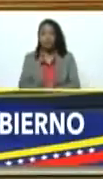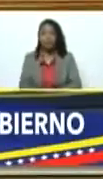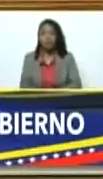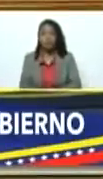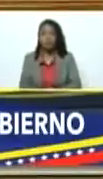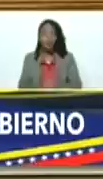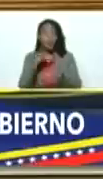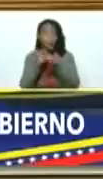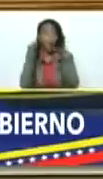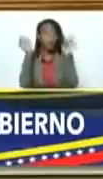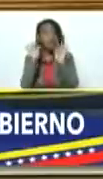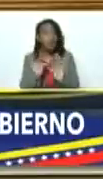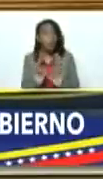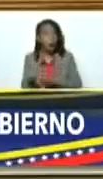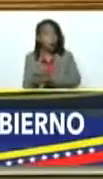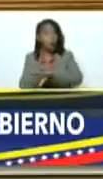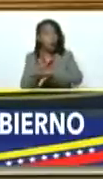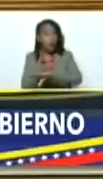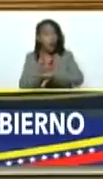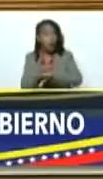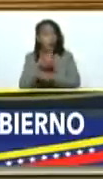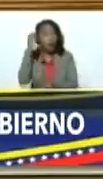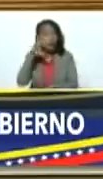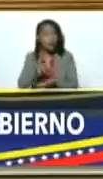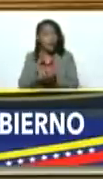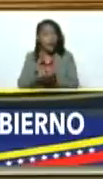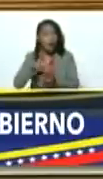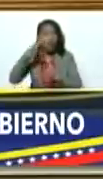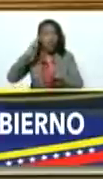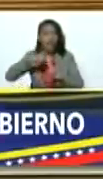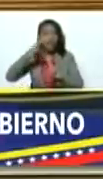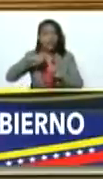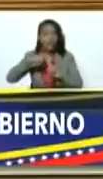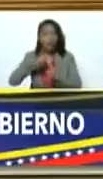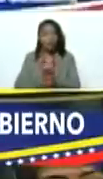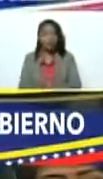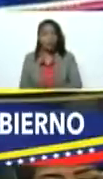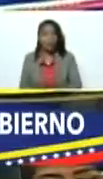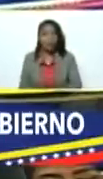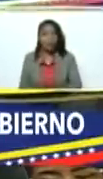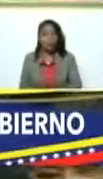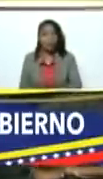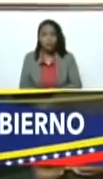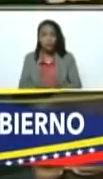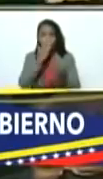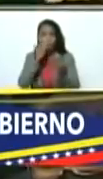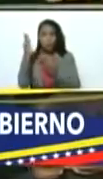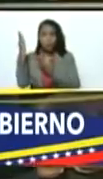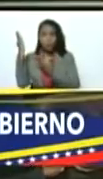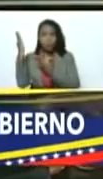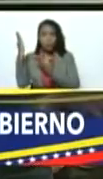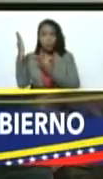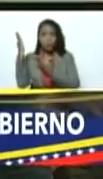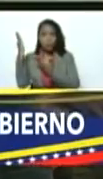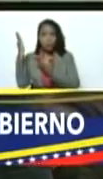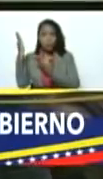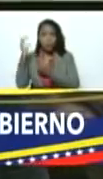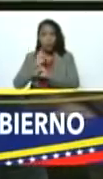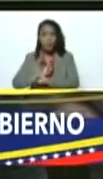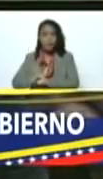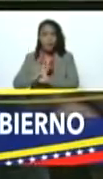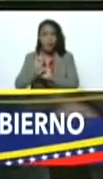Igualmente está el gobernador del estado Táchira. Freddy Bernal. Terminó